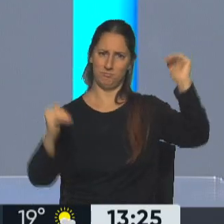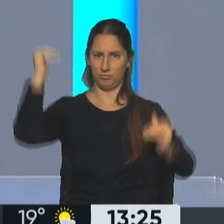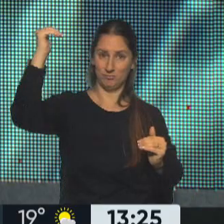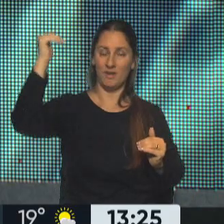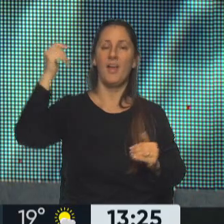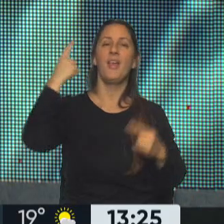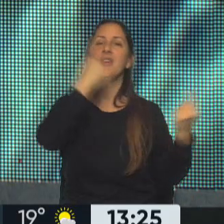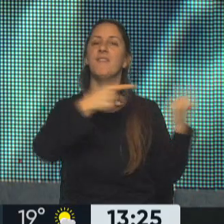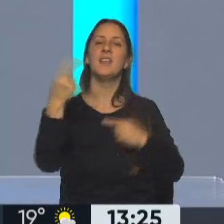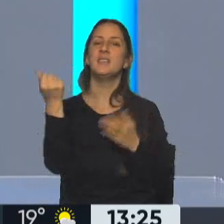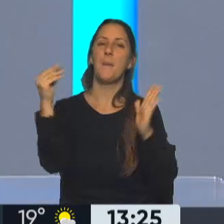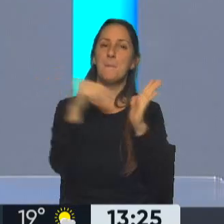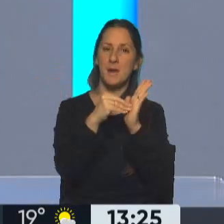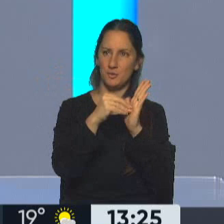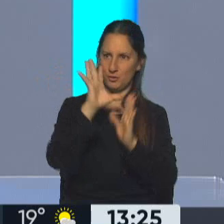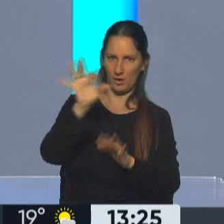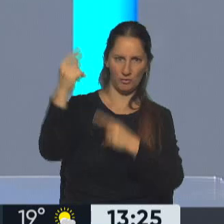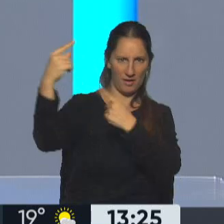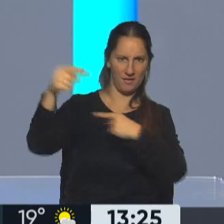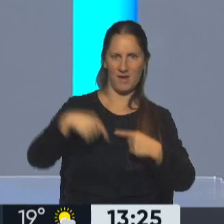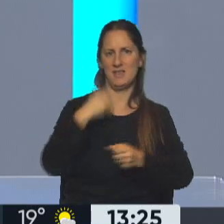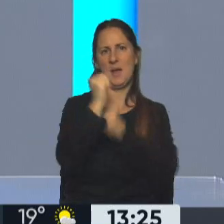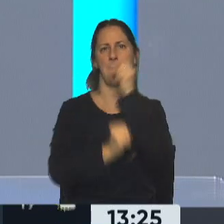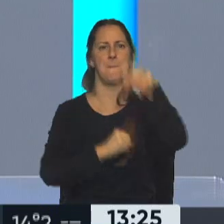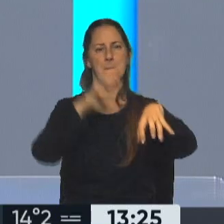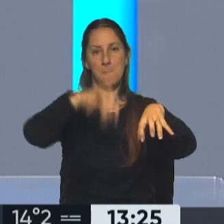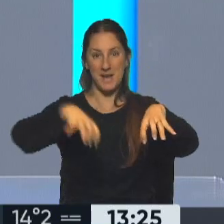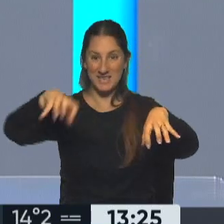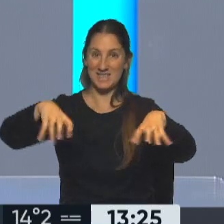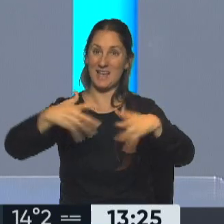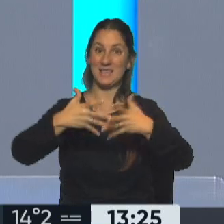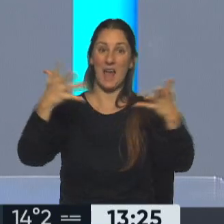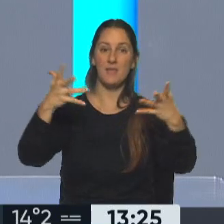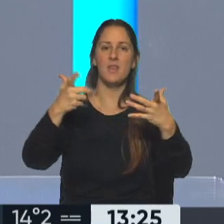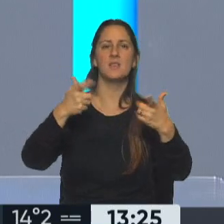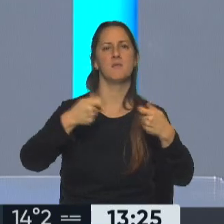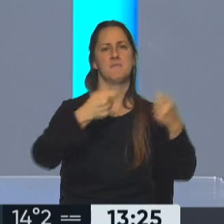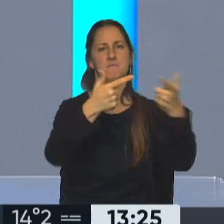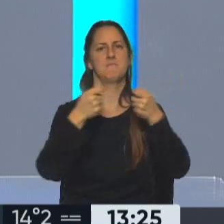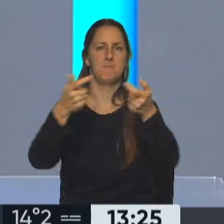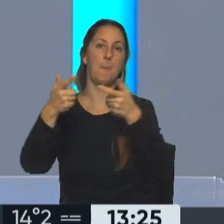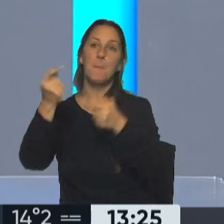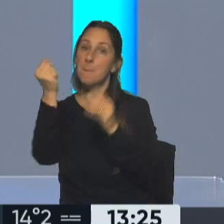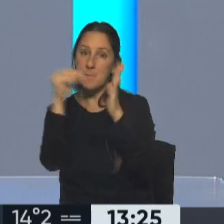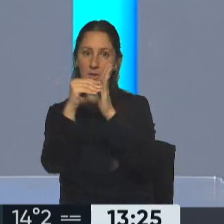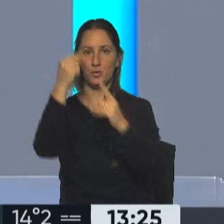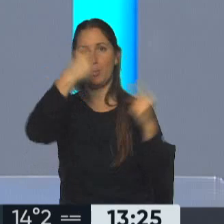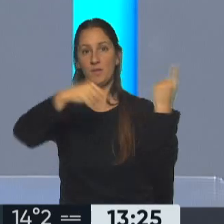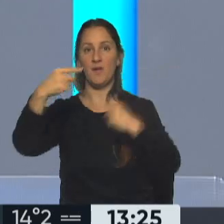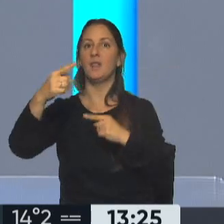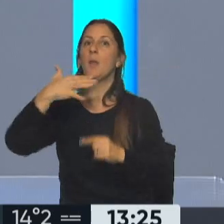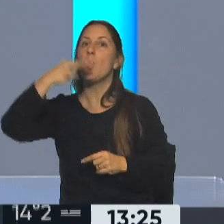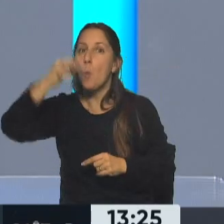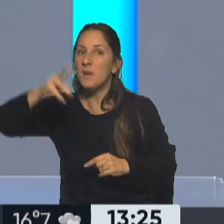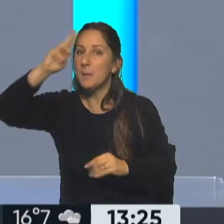muy grande porque las propias grandes empresas industriales distribuían a un precio diferente donde tenían que cumplir con Precios